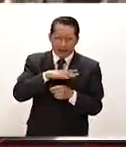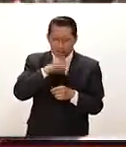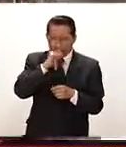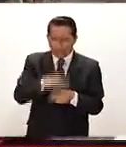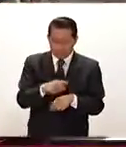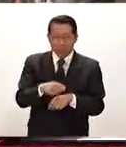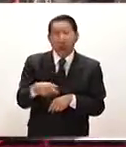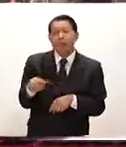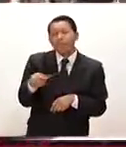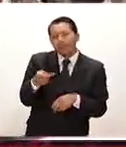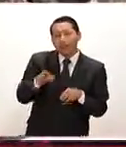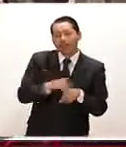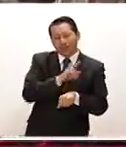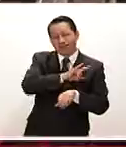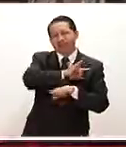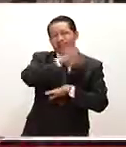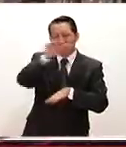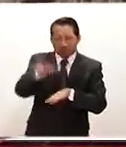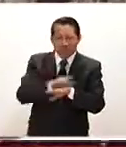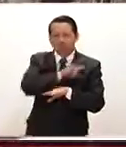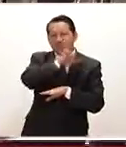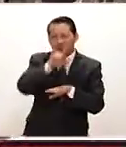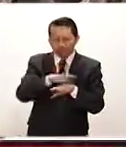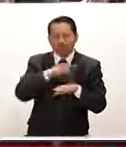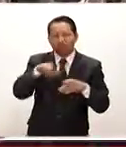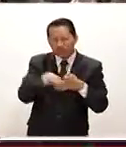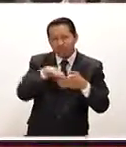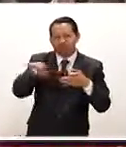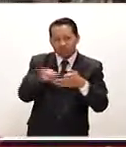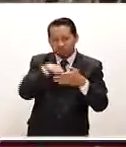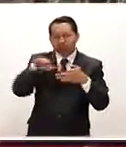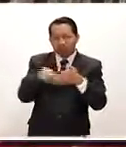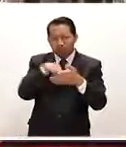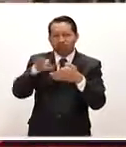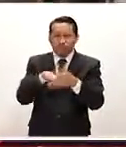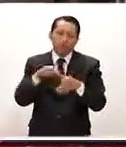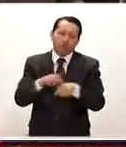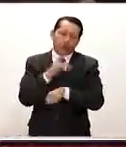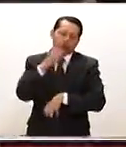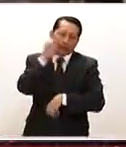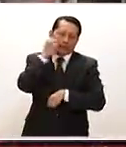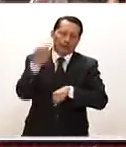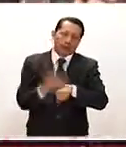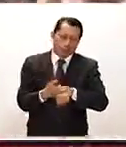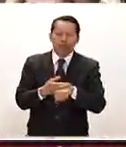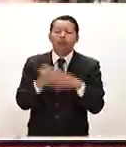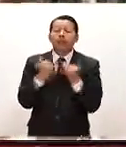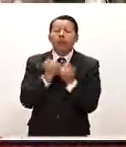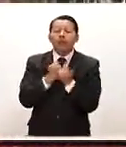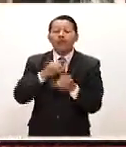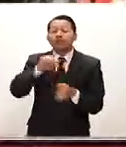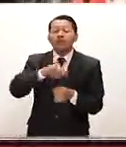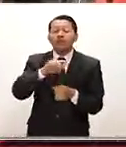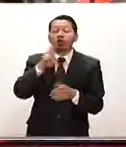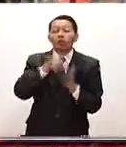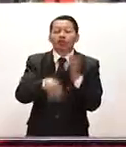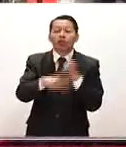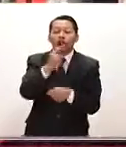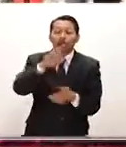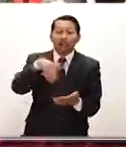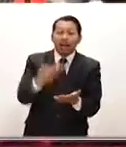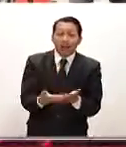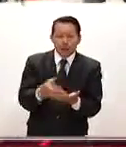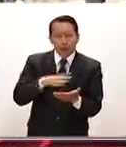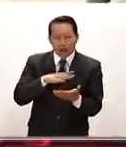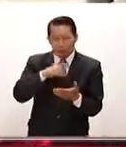pierna, de tantos vuelos, como recordarás, hizo viajes de cientos de miles de millas como secretaria de Estado, y después una caída en el 2012 que le provocó un